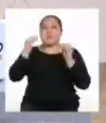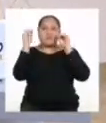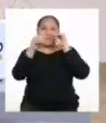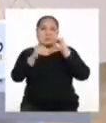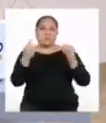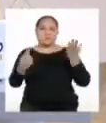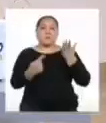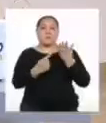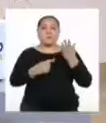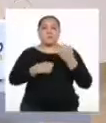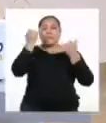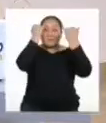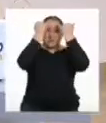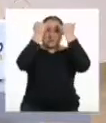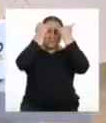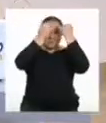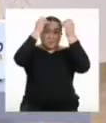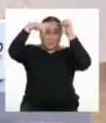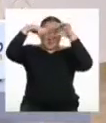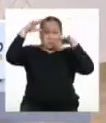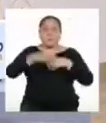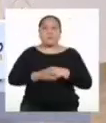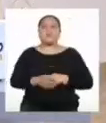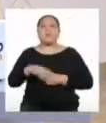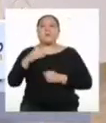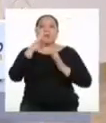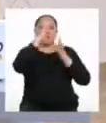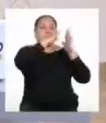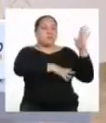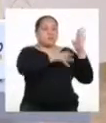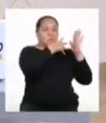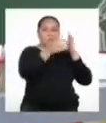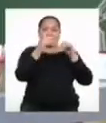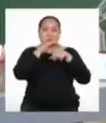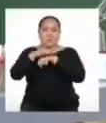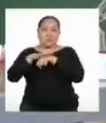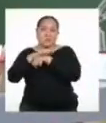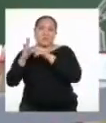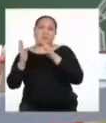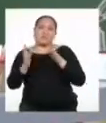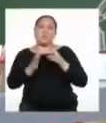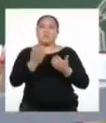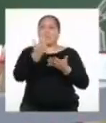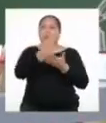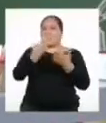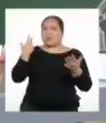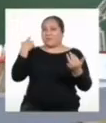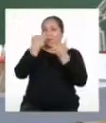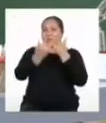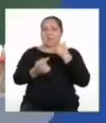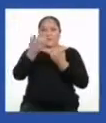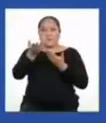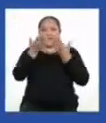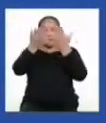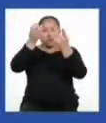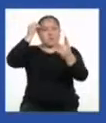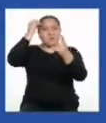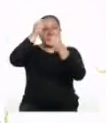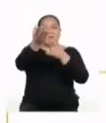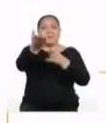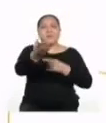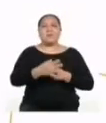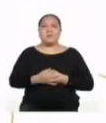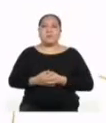técnicas como la lluvia de ideas o elaborar nuestro cuadro de planificación. Antes de irme, tengo un reto.